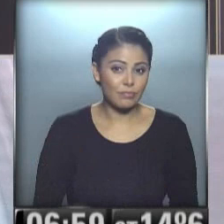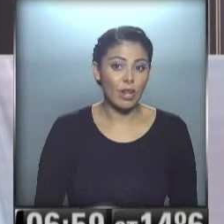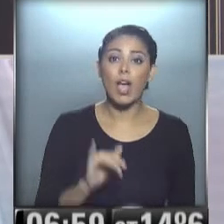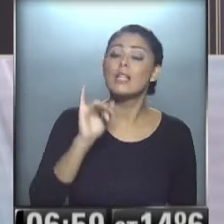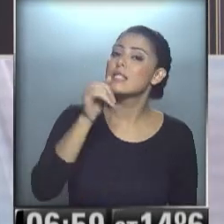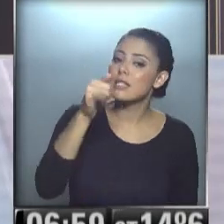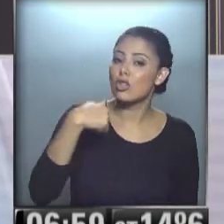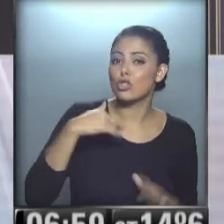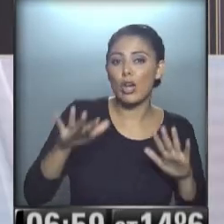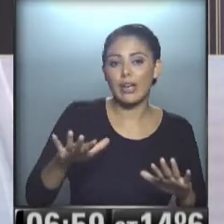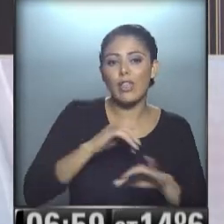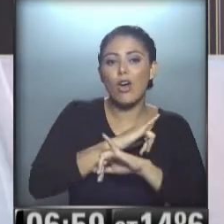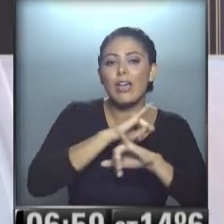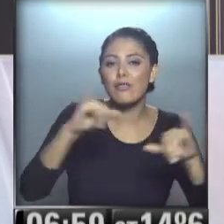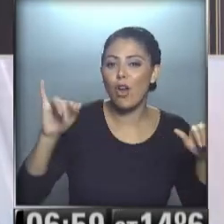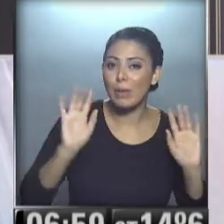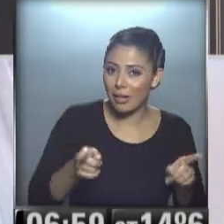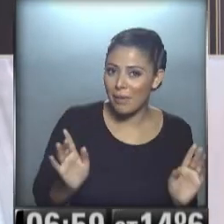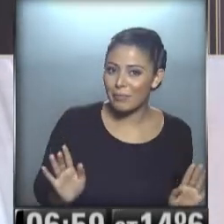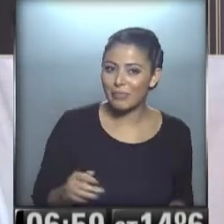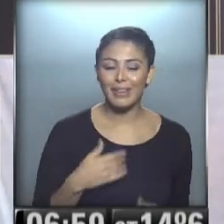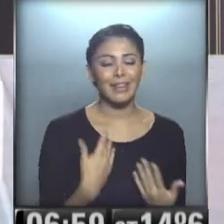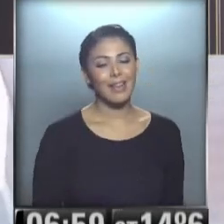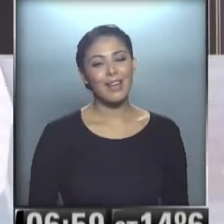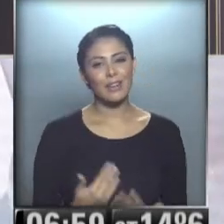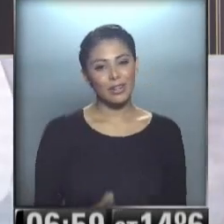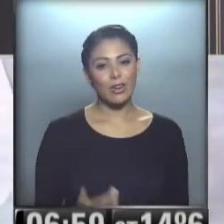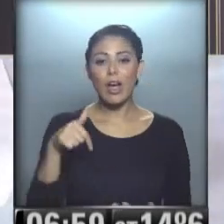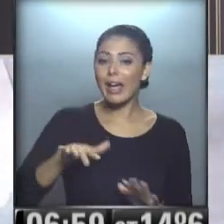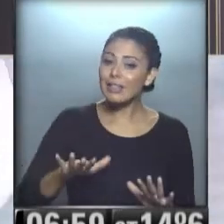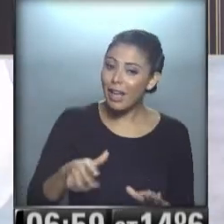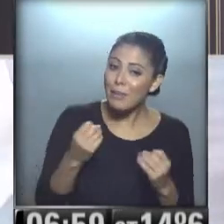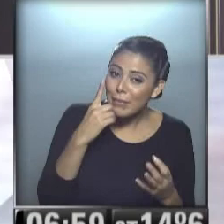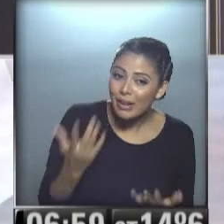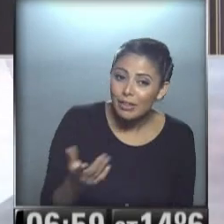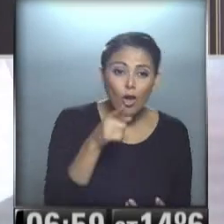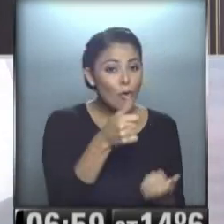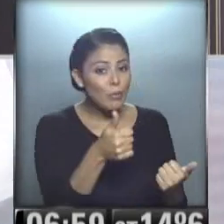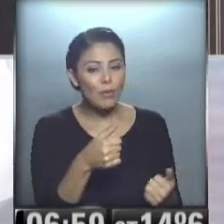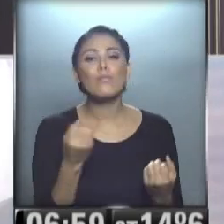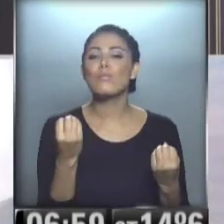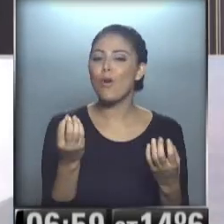Sí, yo me quedo para informar también, ¿eh? Claro que sí, claro que sí. Aquí estamos, Ale, bienvenido. ¿Cómo vos? Muy bien. ¿Y de vos? Gracias. Amén.